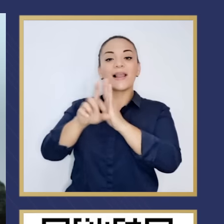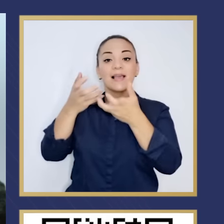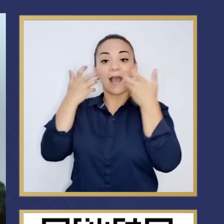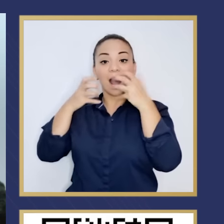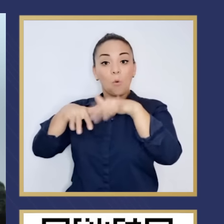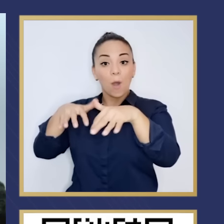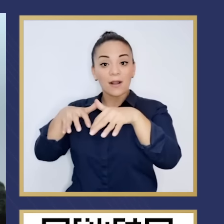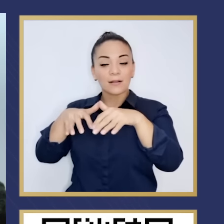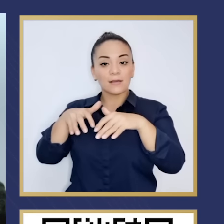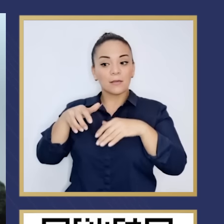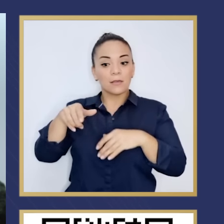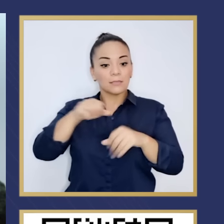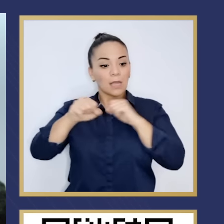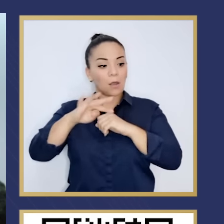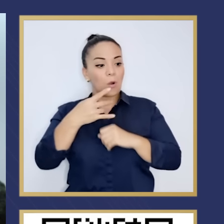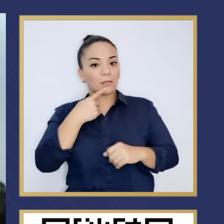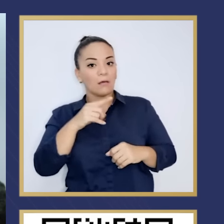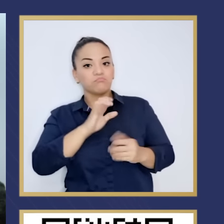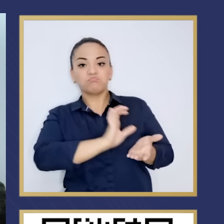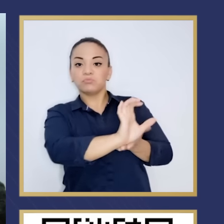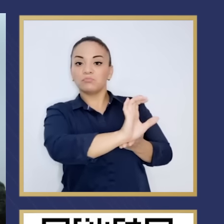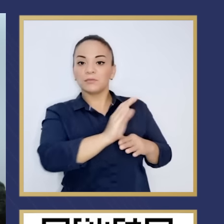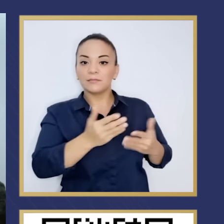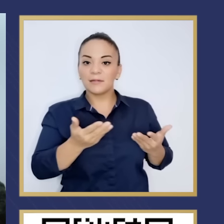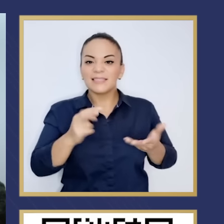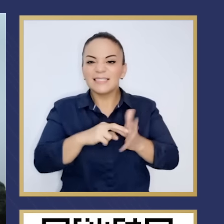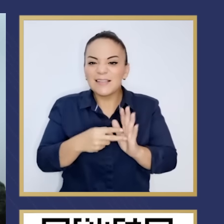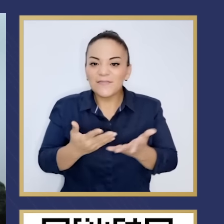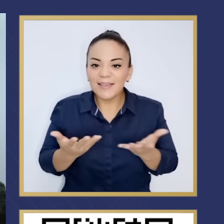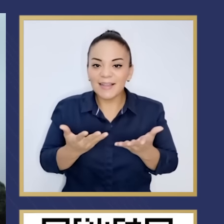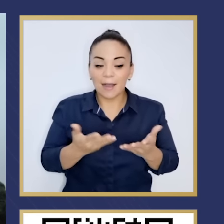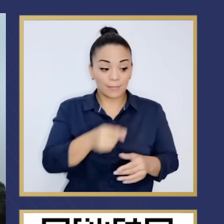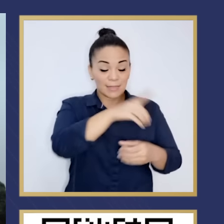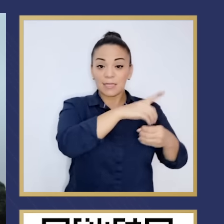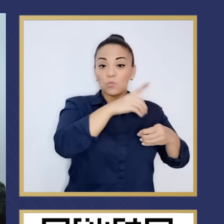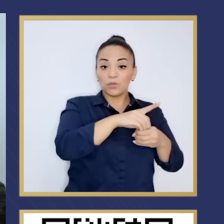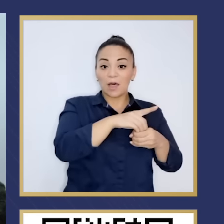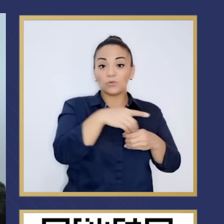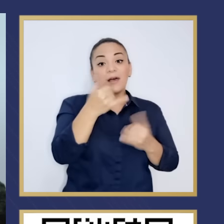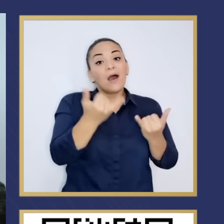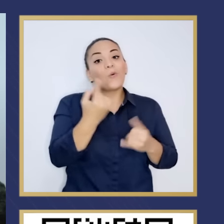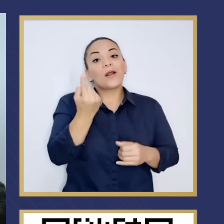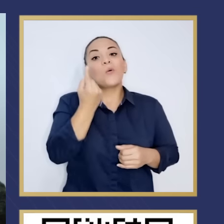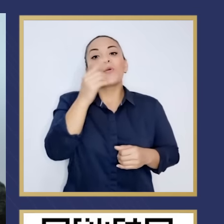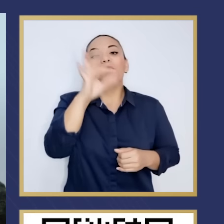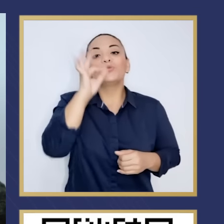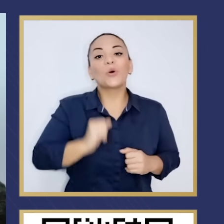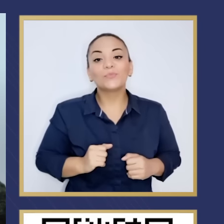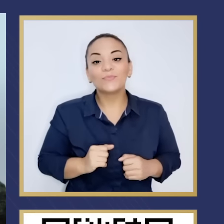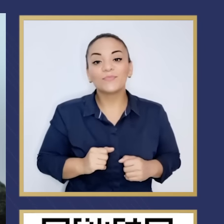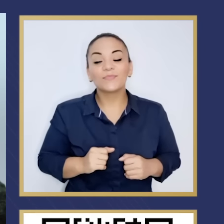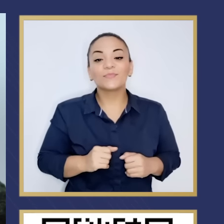¿Qué significa esto? Que ahora los diputados no tienen más opción que